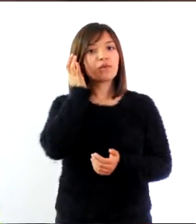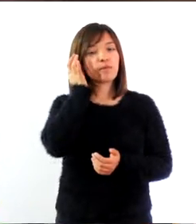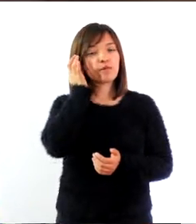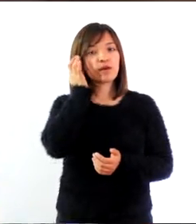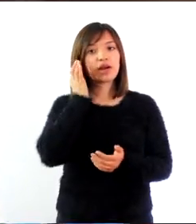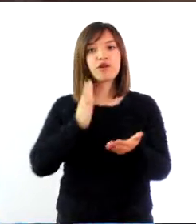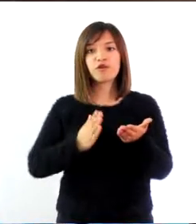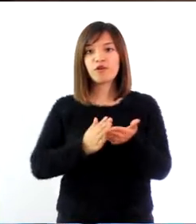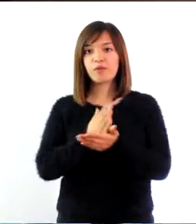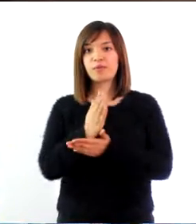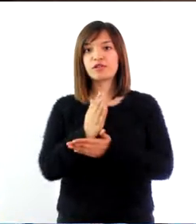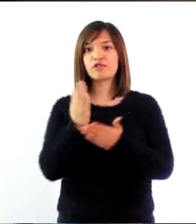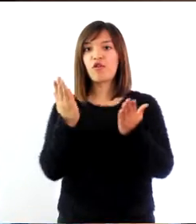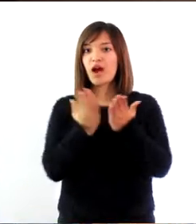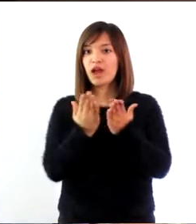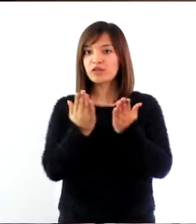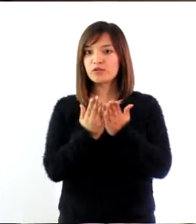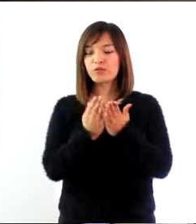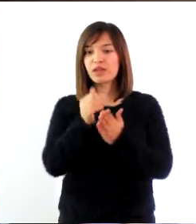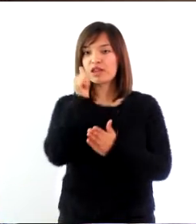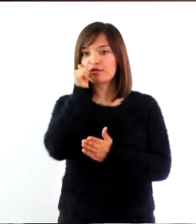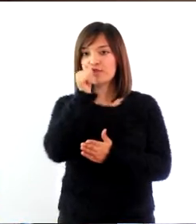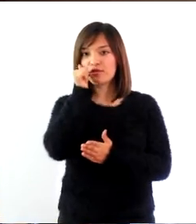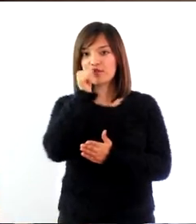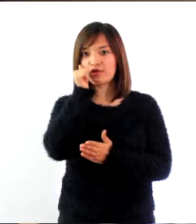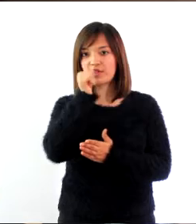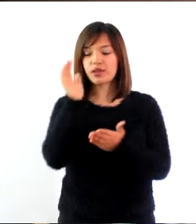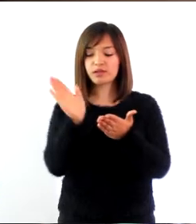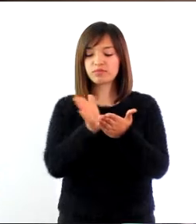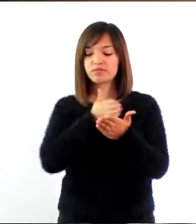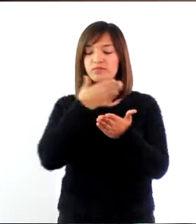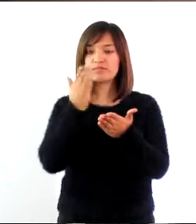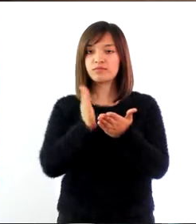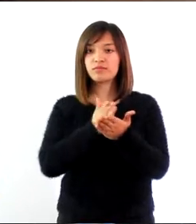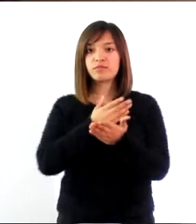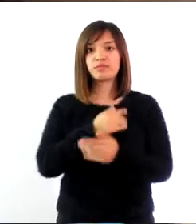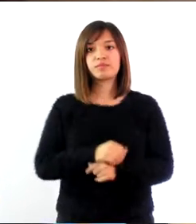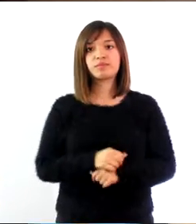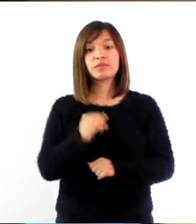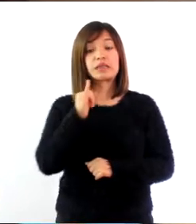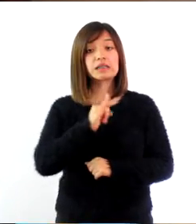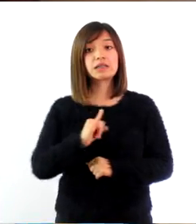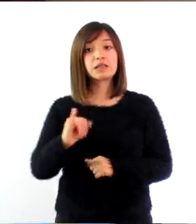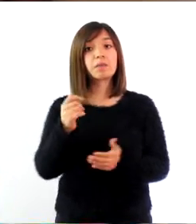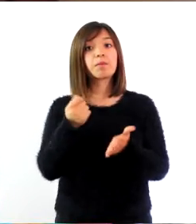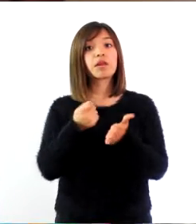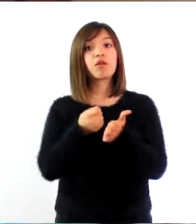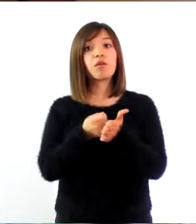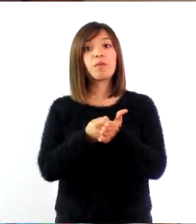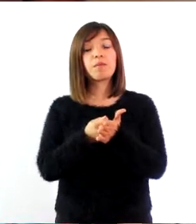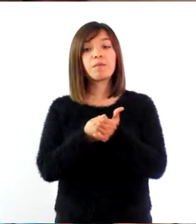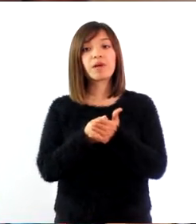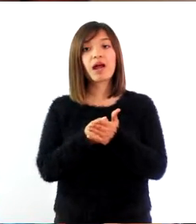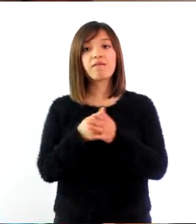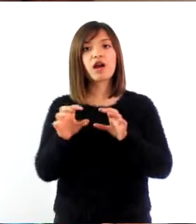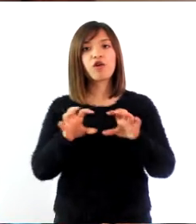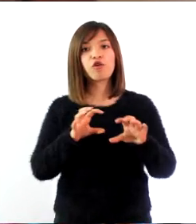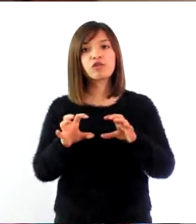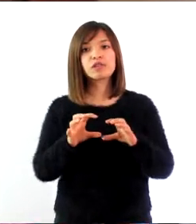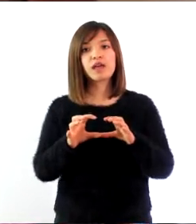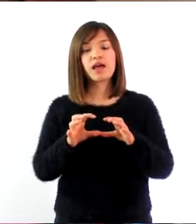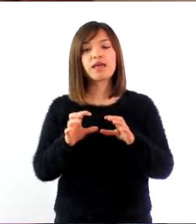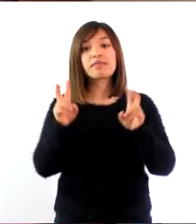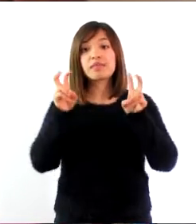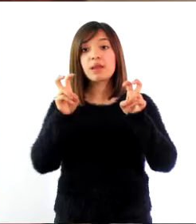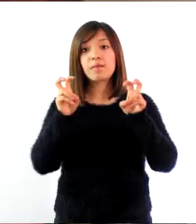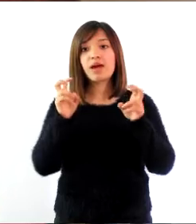el Seminario de Enriquecimiento Espiritual diariamente. Ella siempre compraba lo que estaba escrito en el texto con los pasajes de la Biblia y